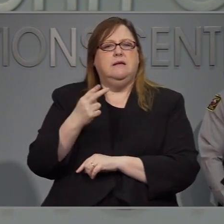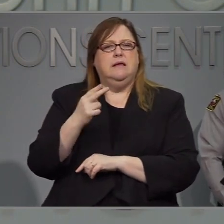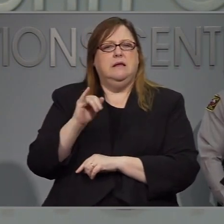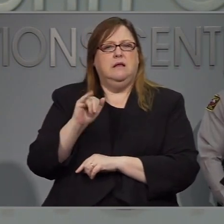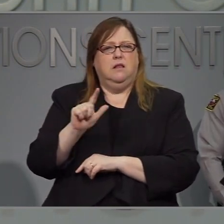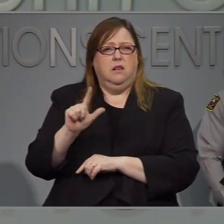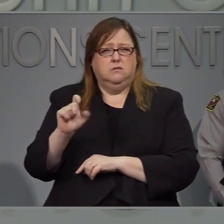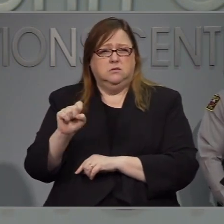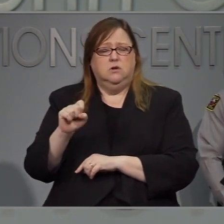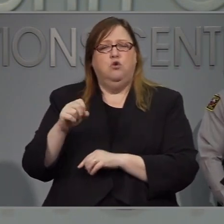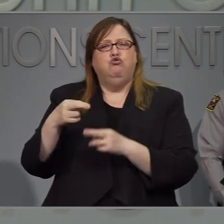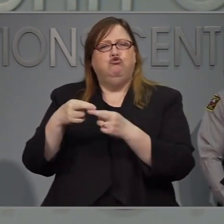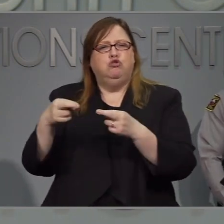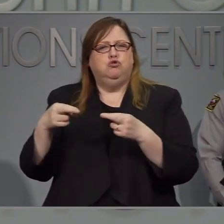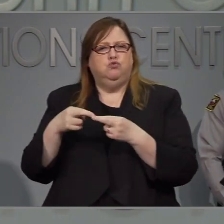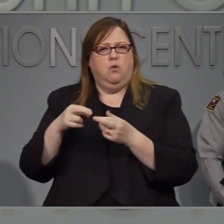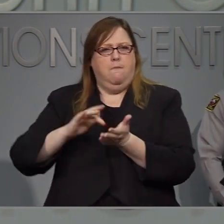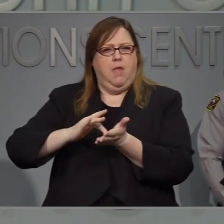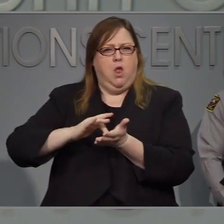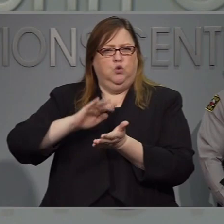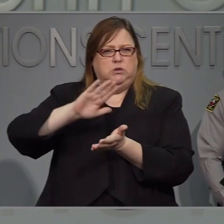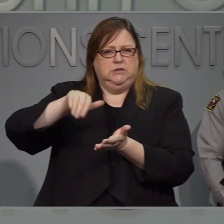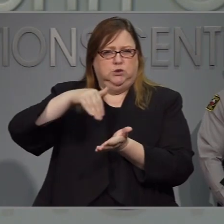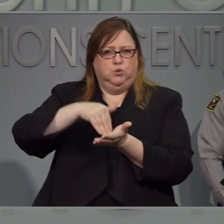centro San Gilson y que no siente.